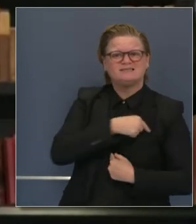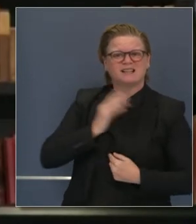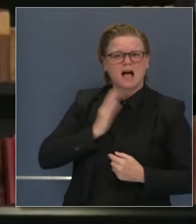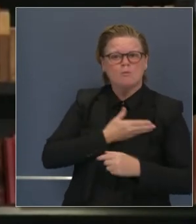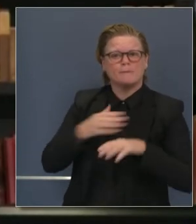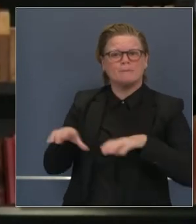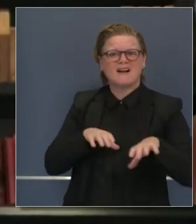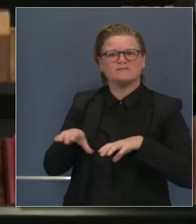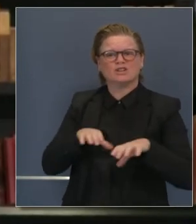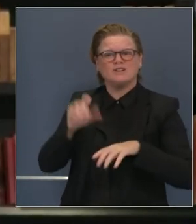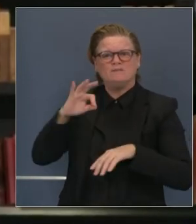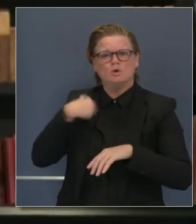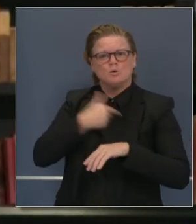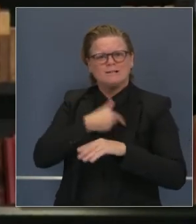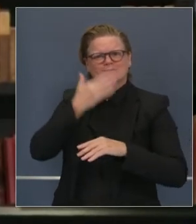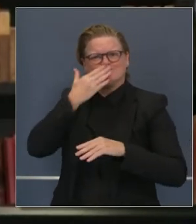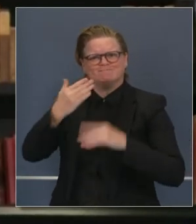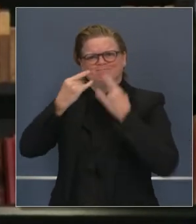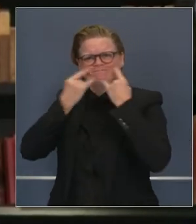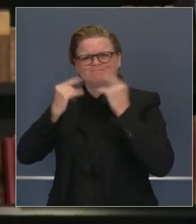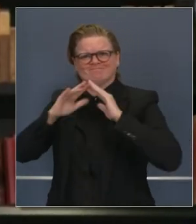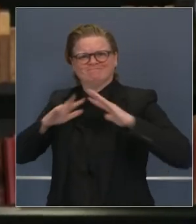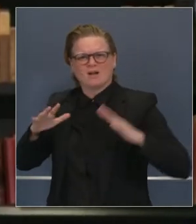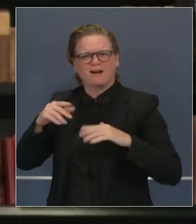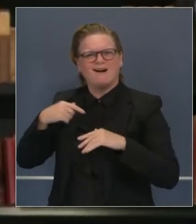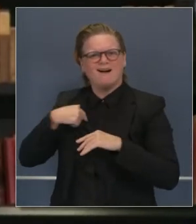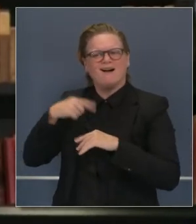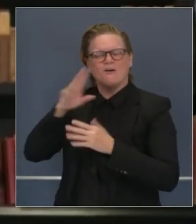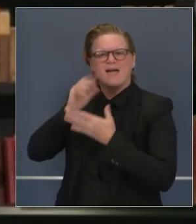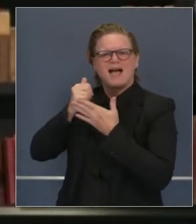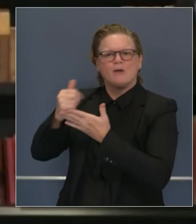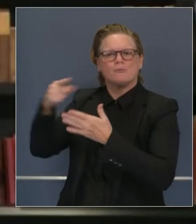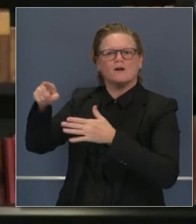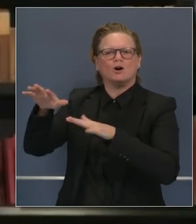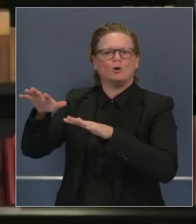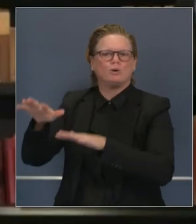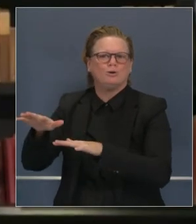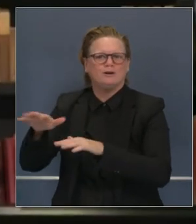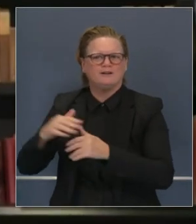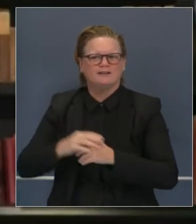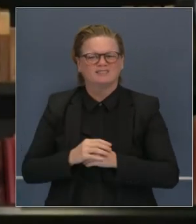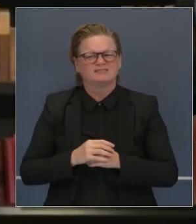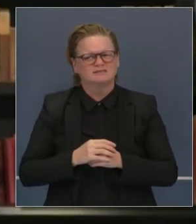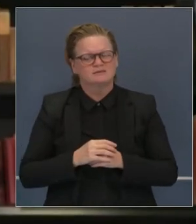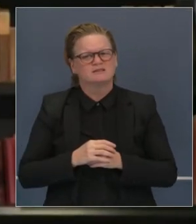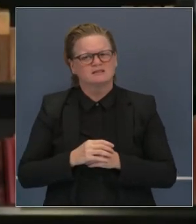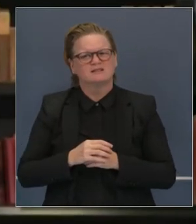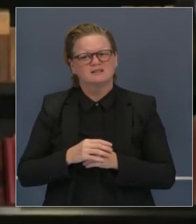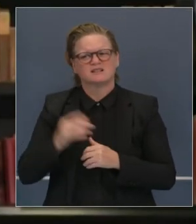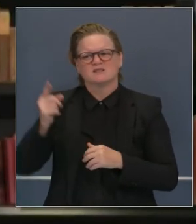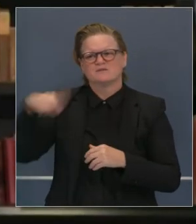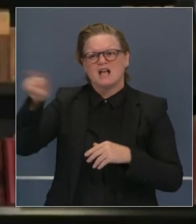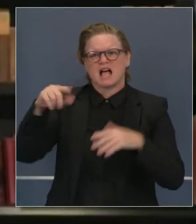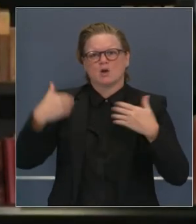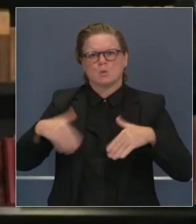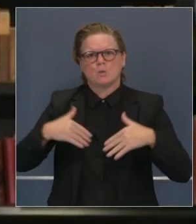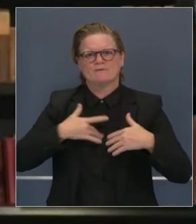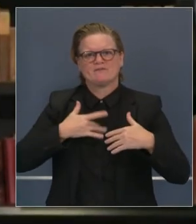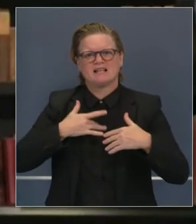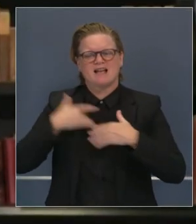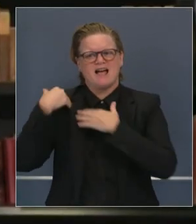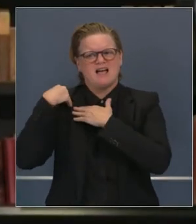estamos sintiendo compasión por ellos y reconocemos la dedicación y